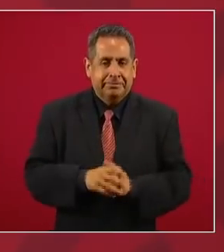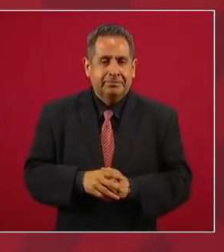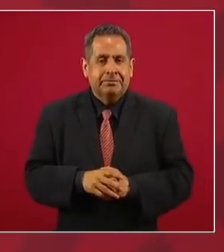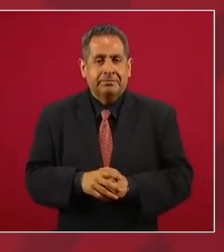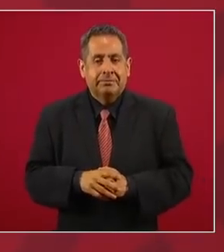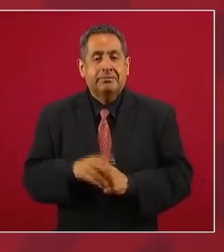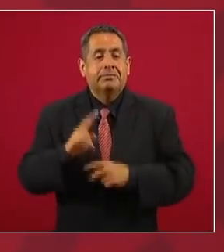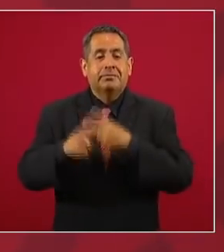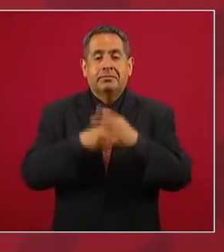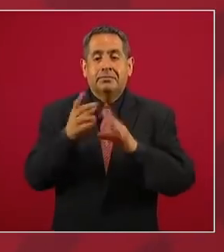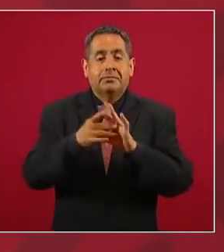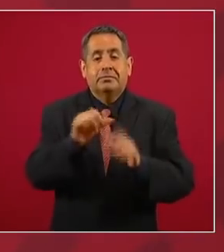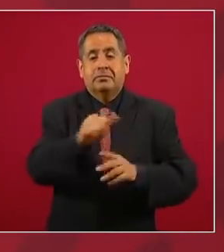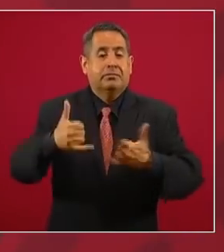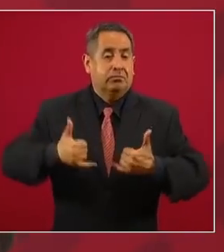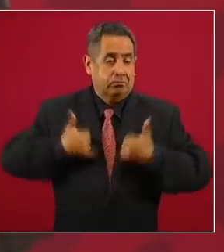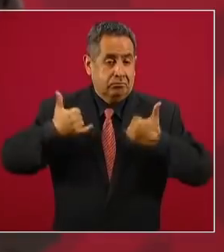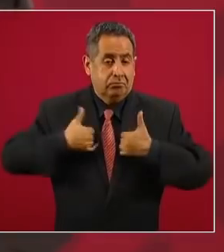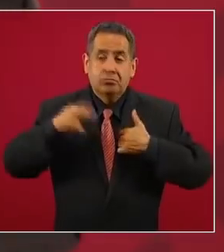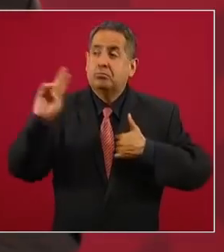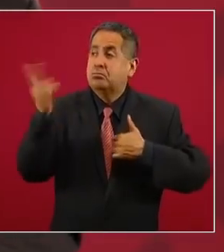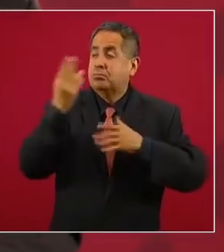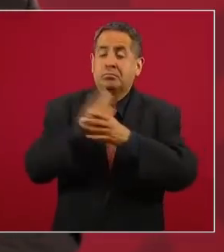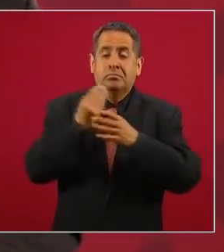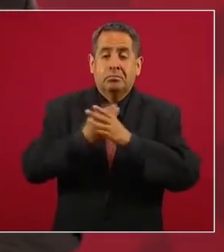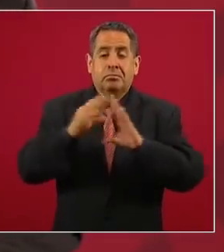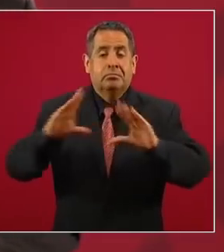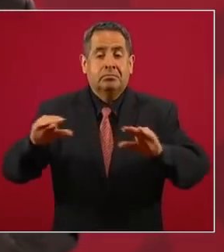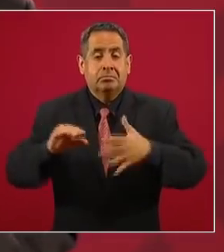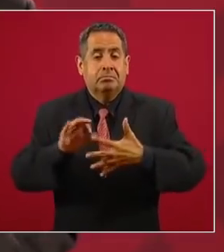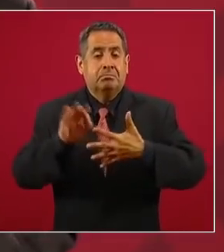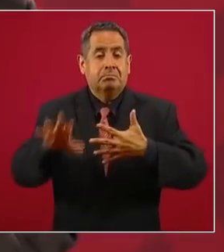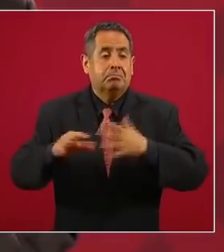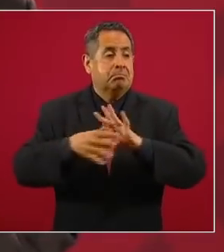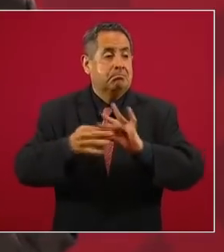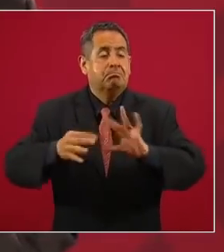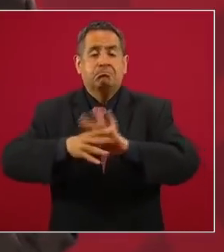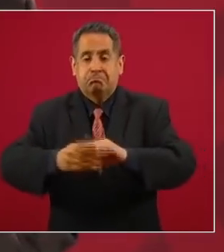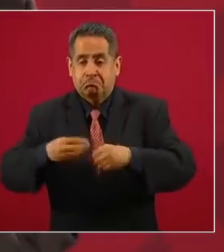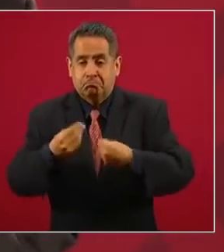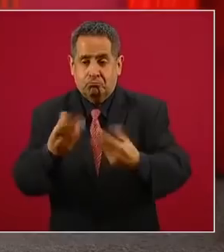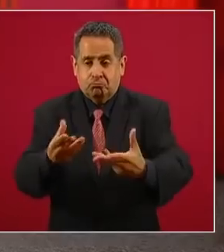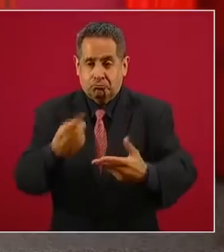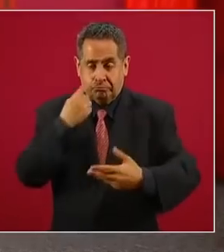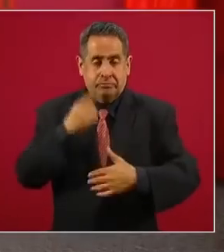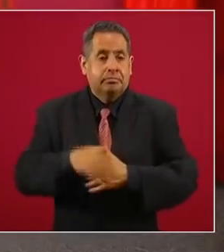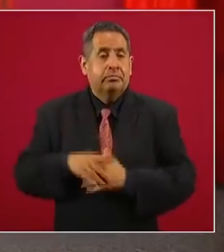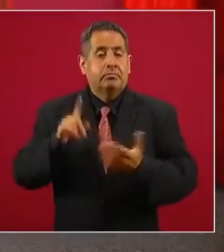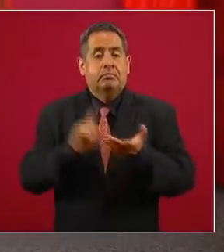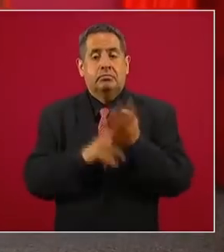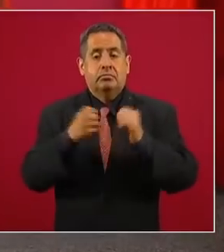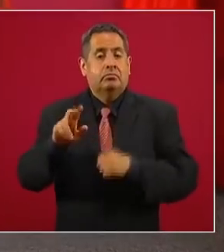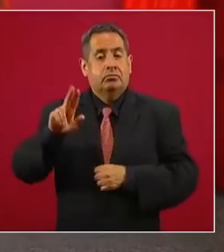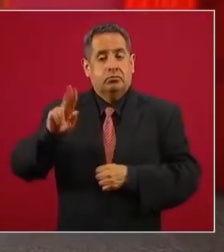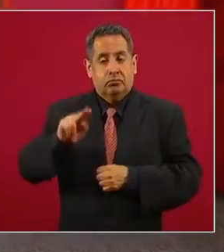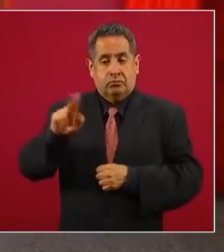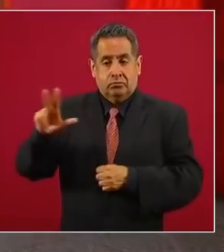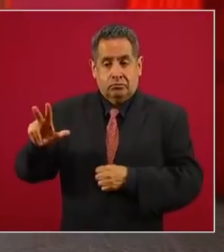Es para los jóvenes, es pedagogía. Que en 1988